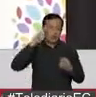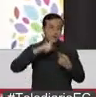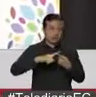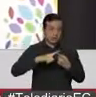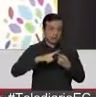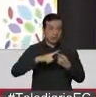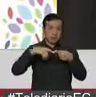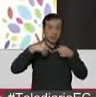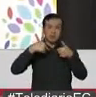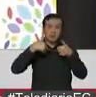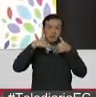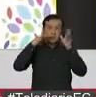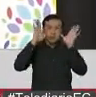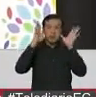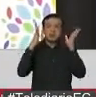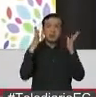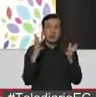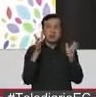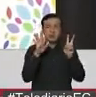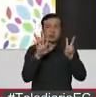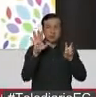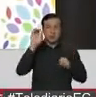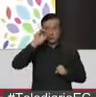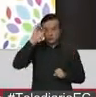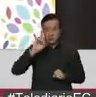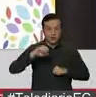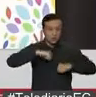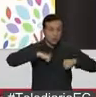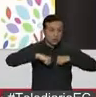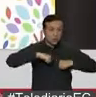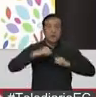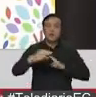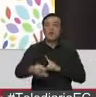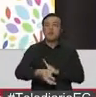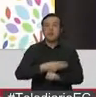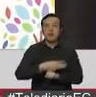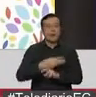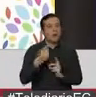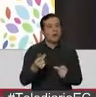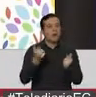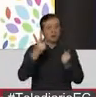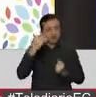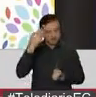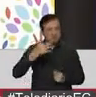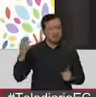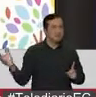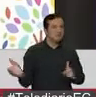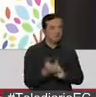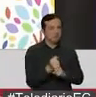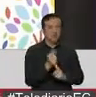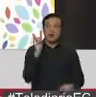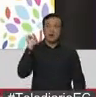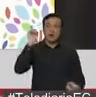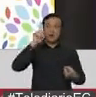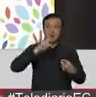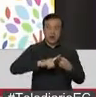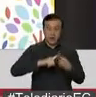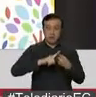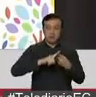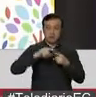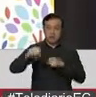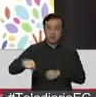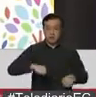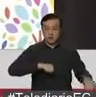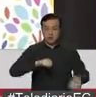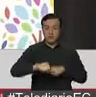su compromiso es tener el 70% de trámites digitales y lo vamos a hacer. Y hasta fin de gobierno, en mayo del